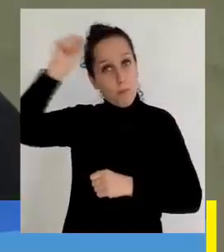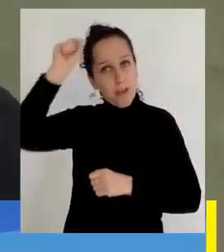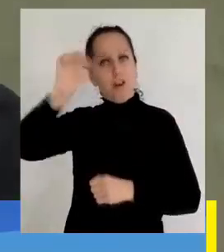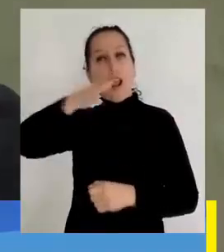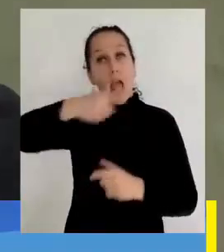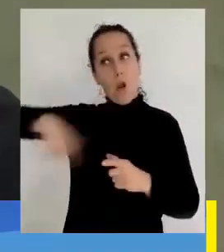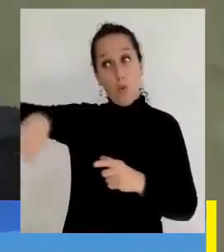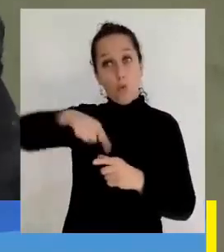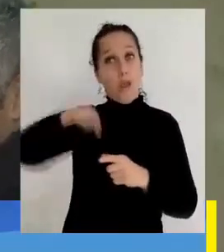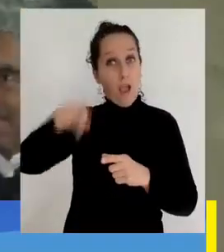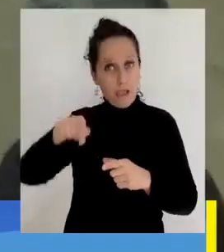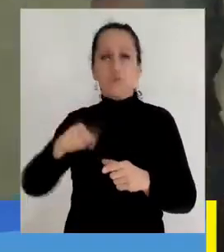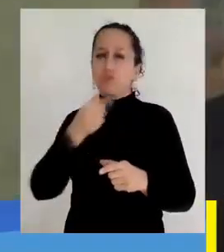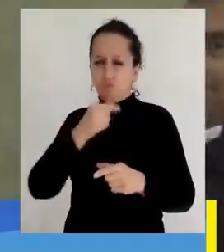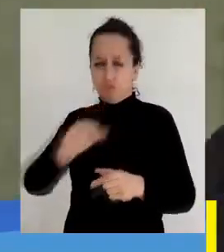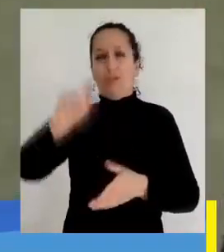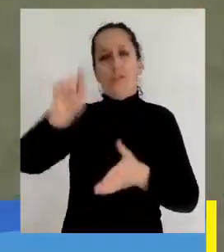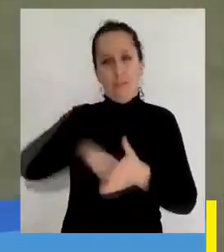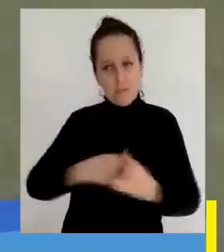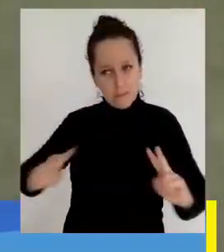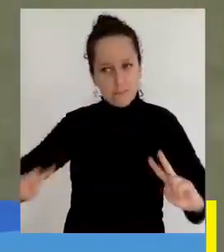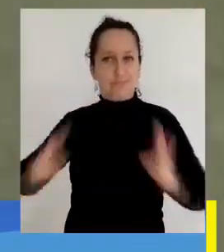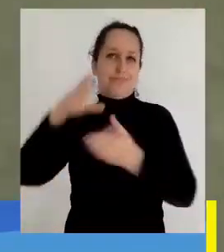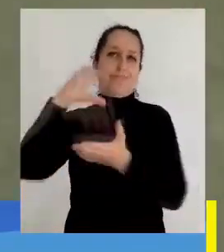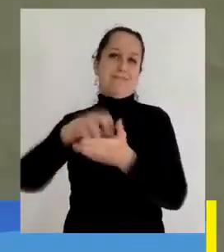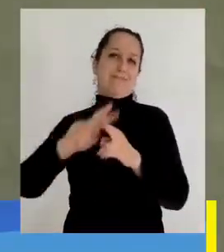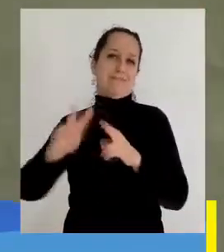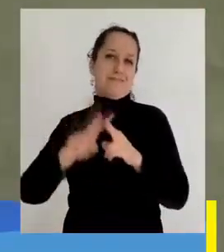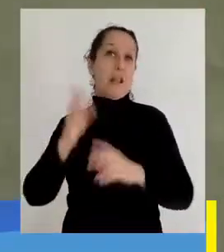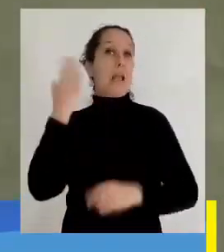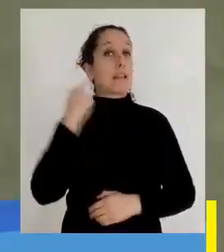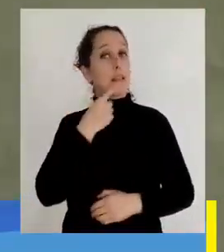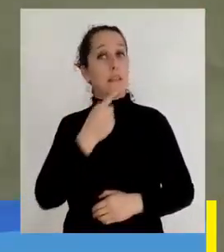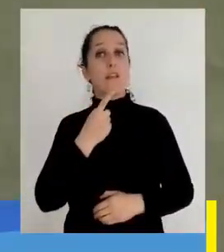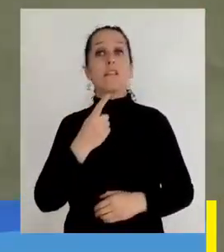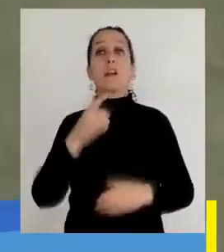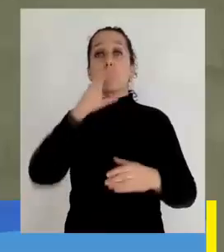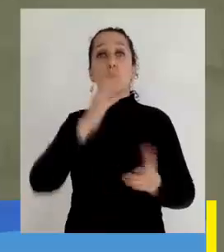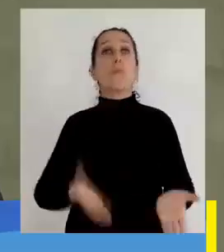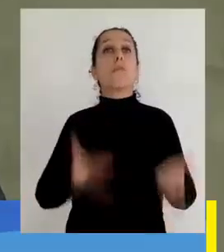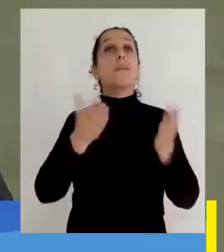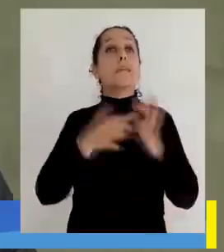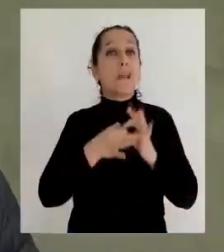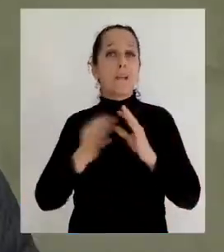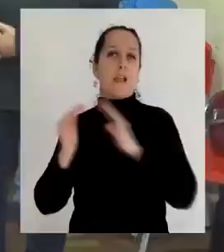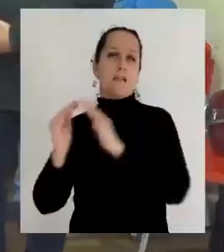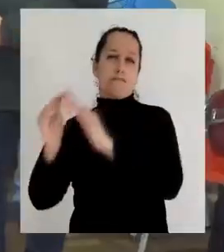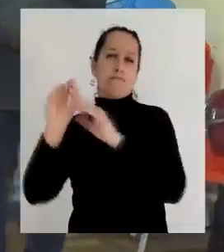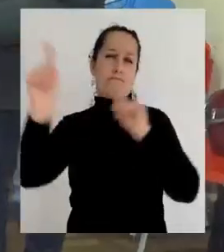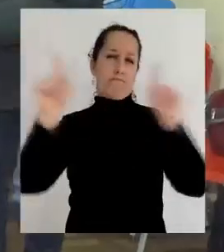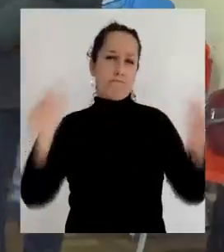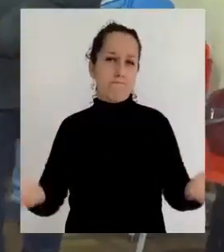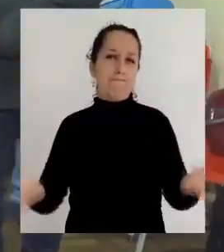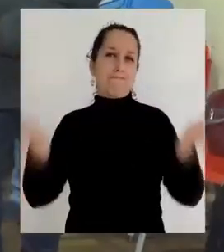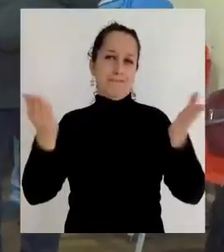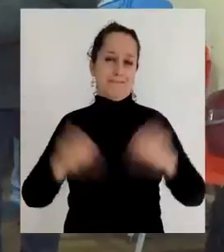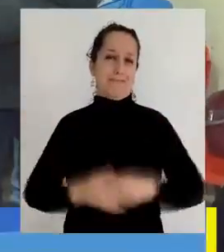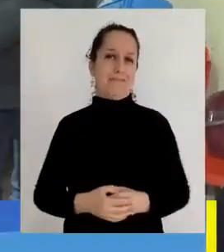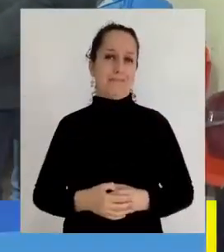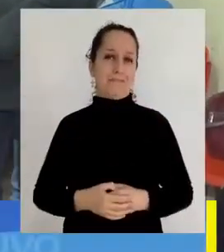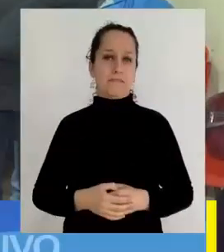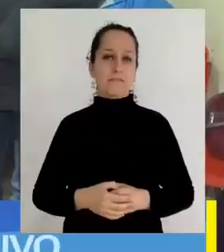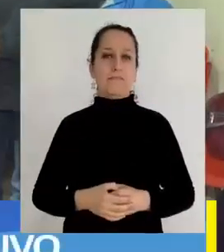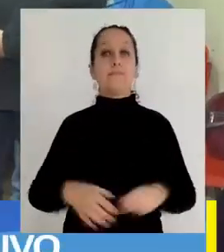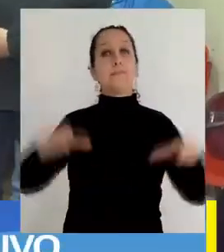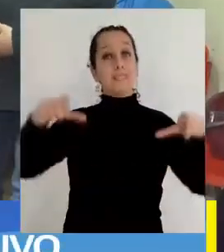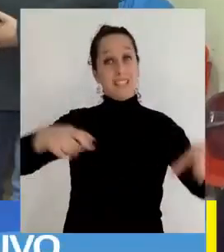en el sector de Laguna Reonda. Así que muchísimas gracias y como dijimos hace ya mucho tiempo, Concepción crece desde su barrio. El proyecto incorpora la